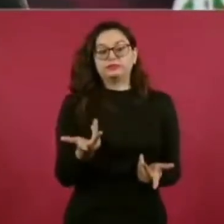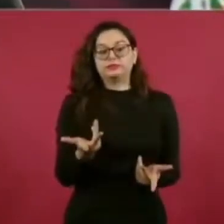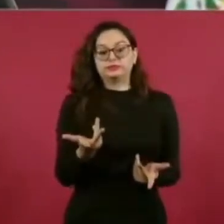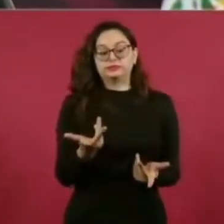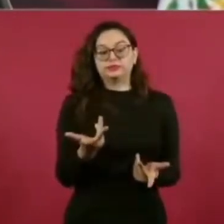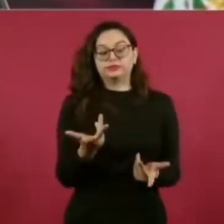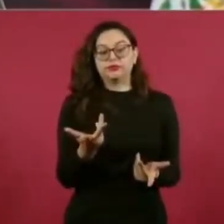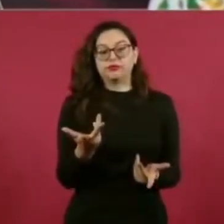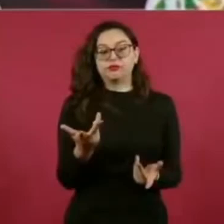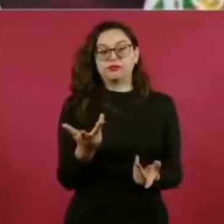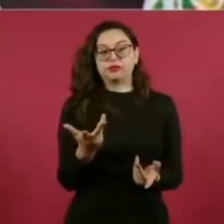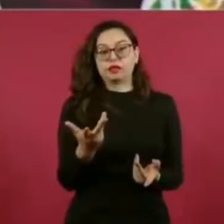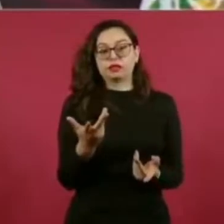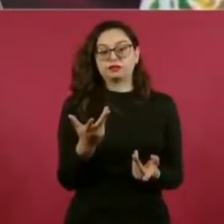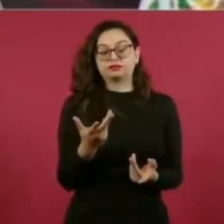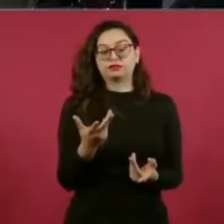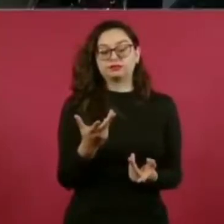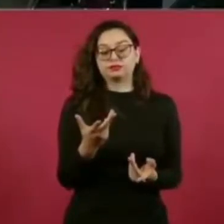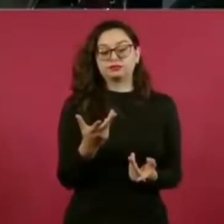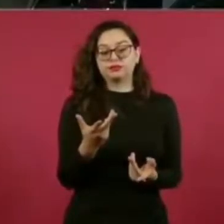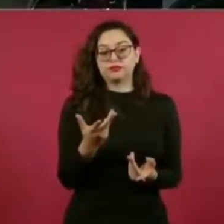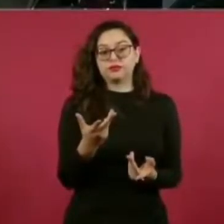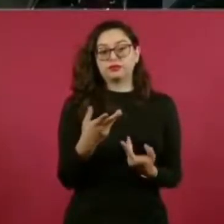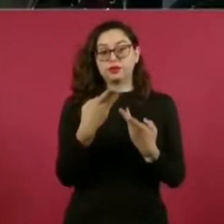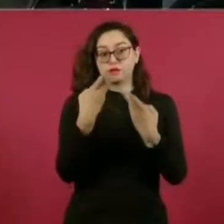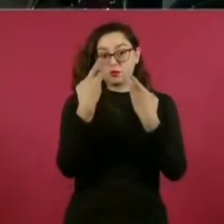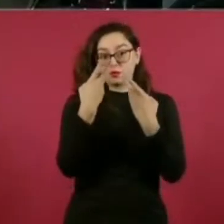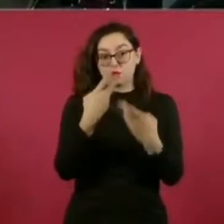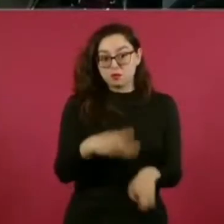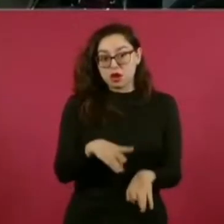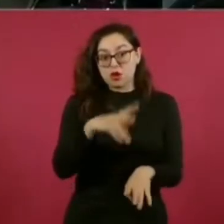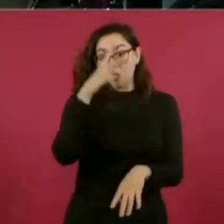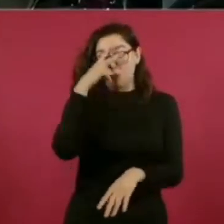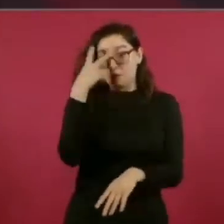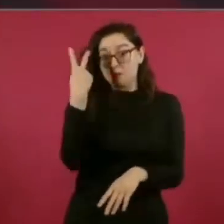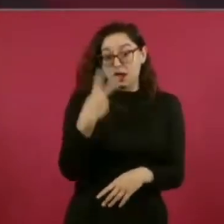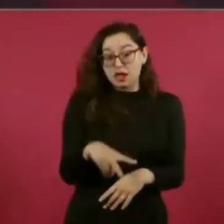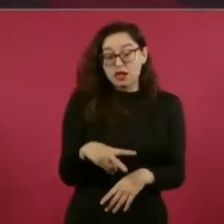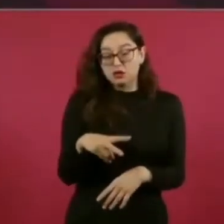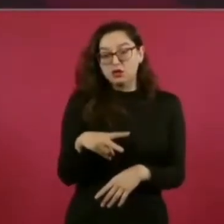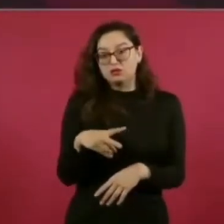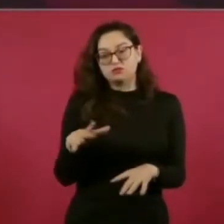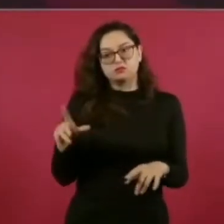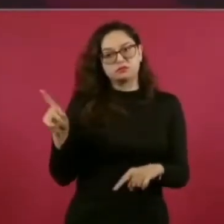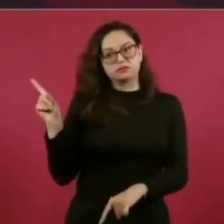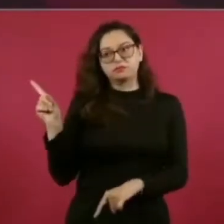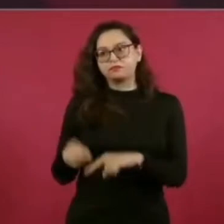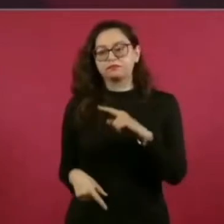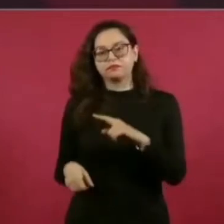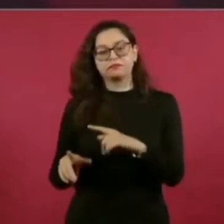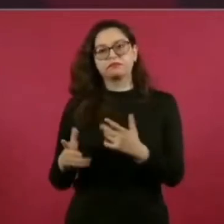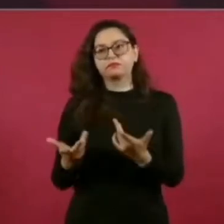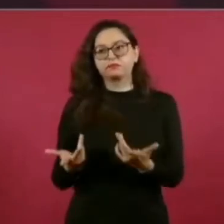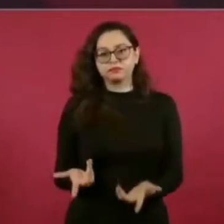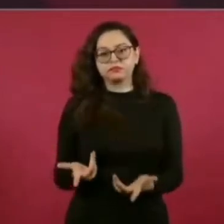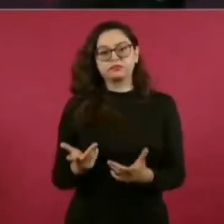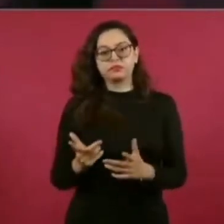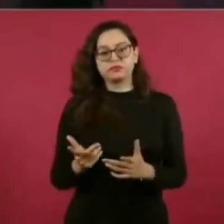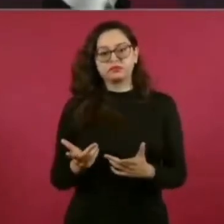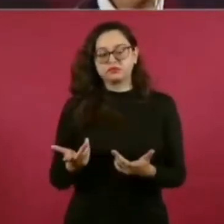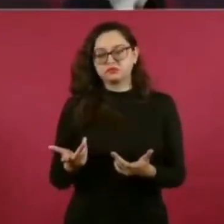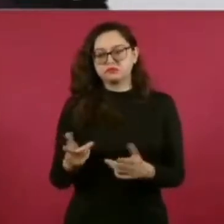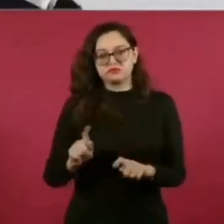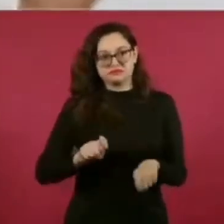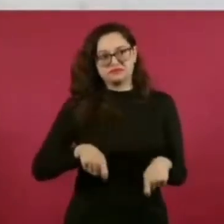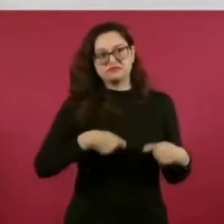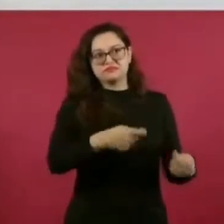la entrega de los bancos y la deuda.